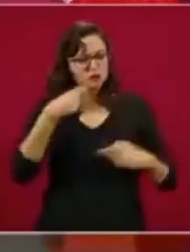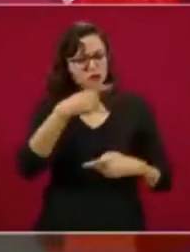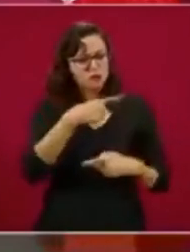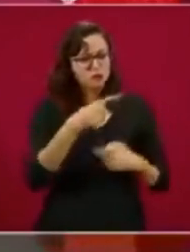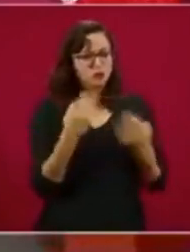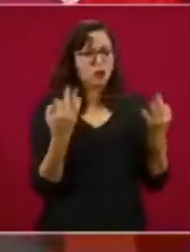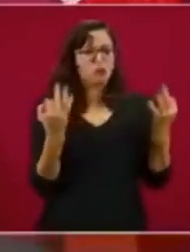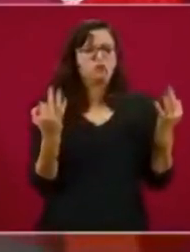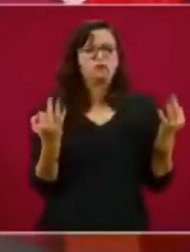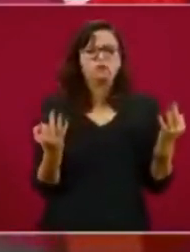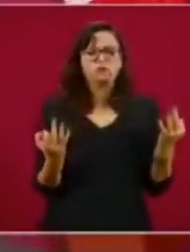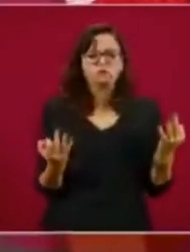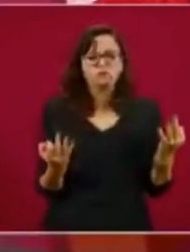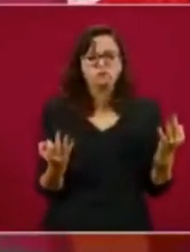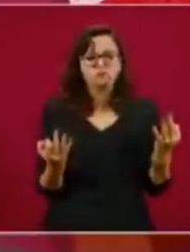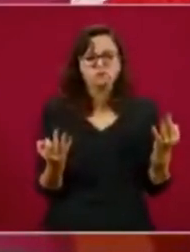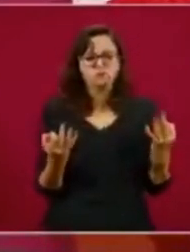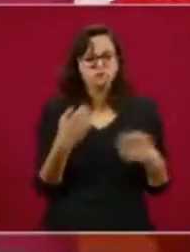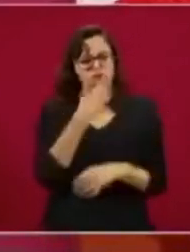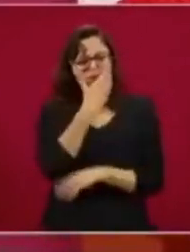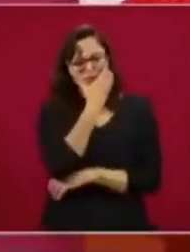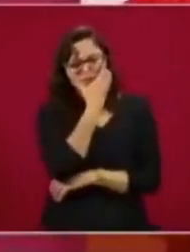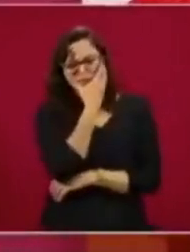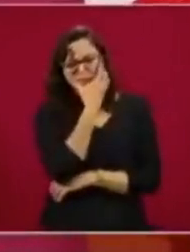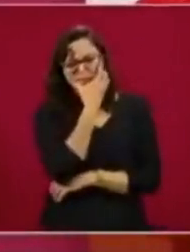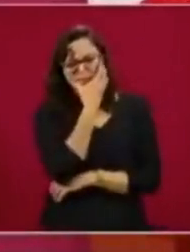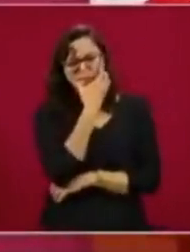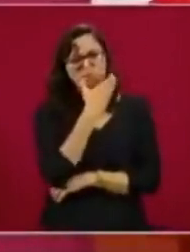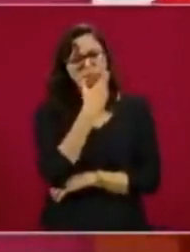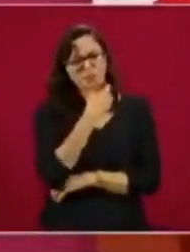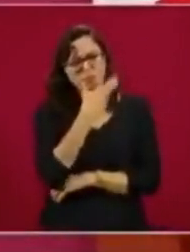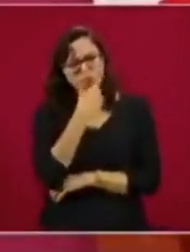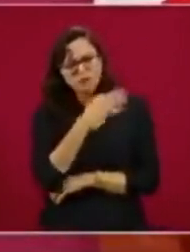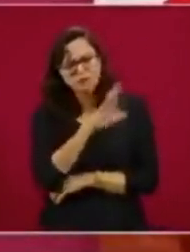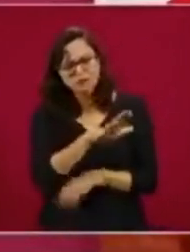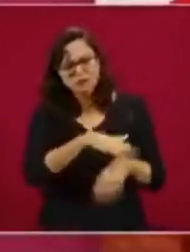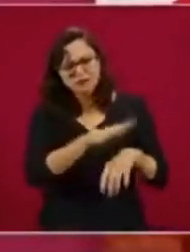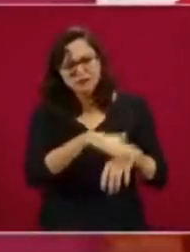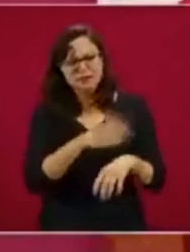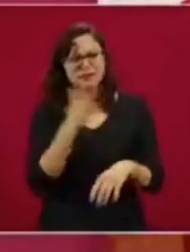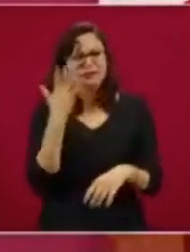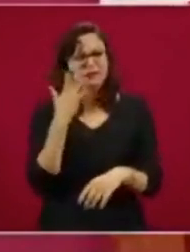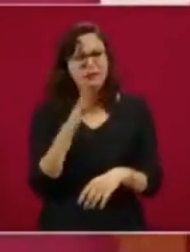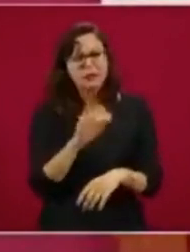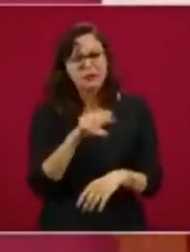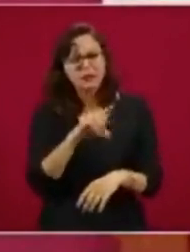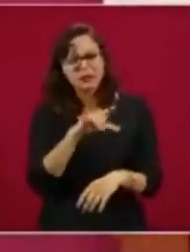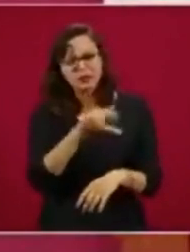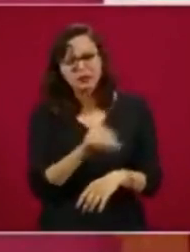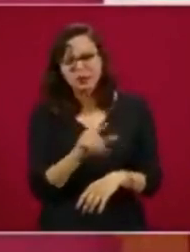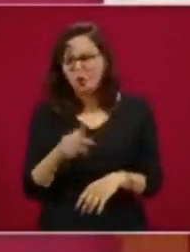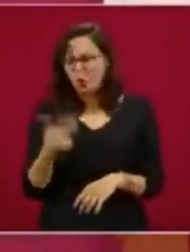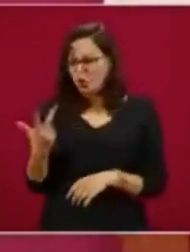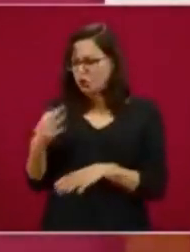entonces San Benito dijo ocho horas para trabajar,